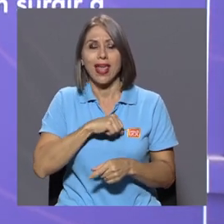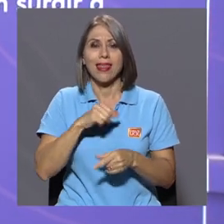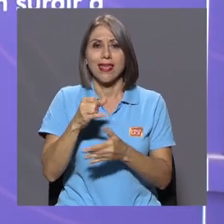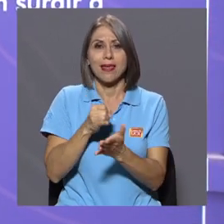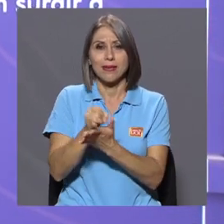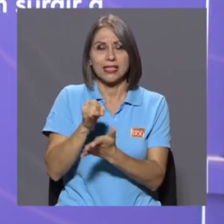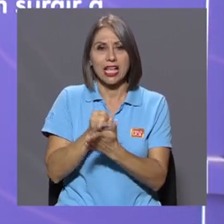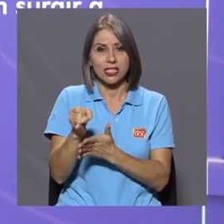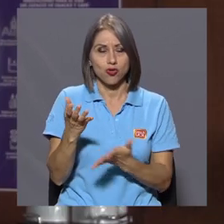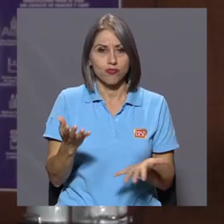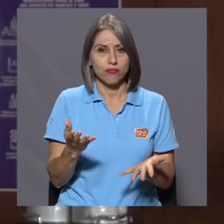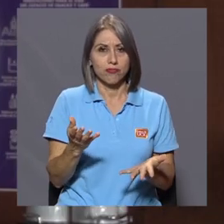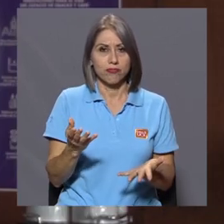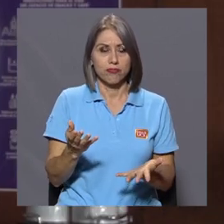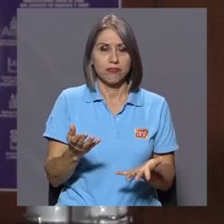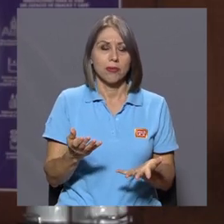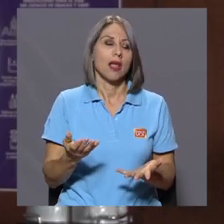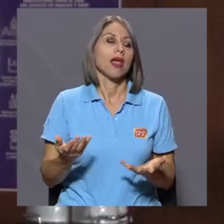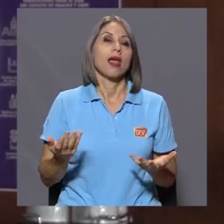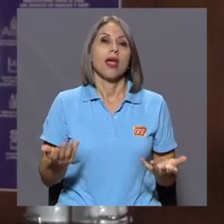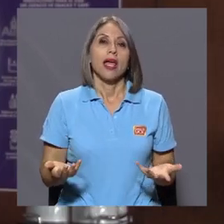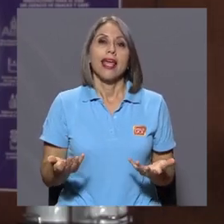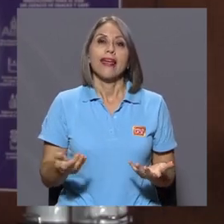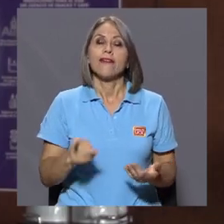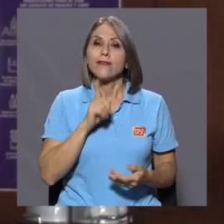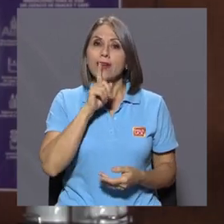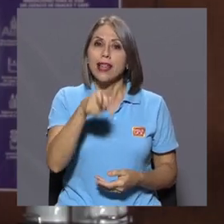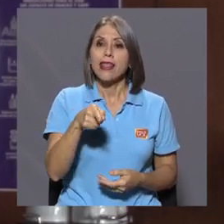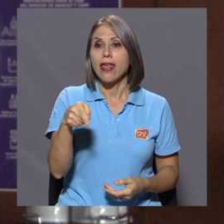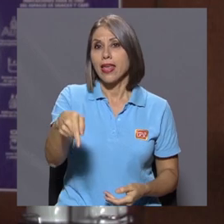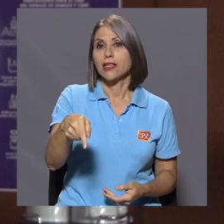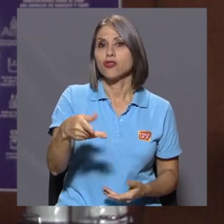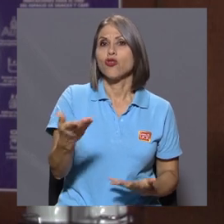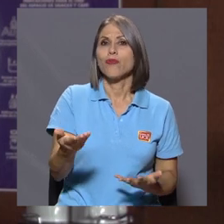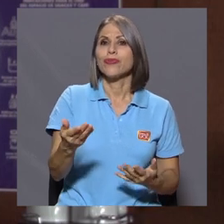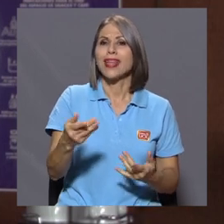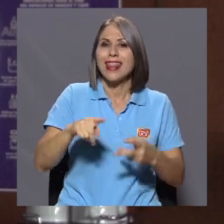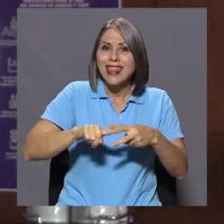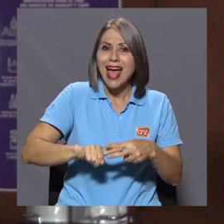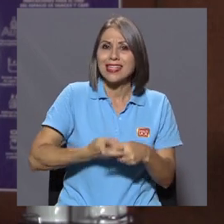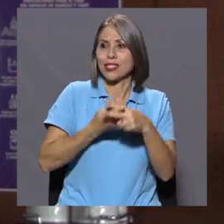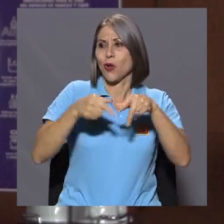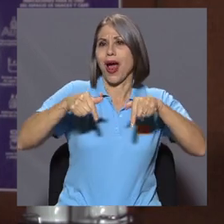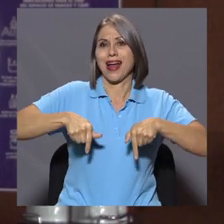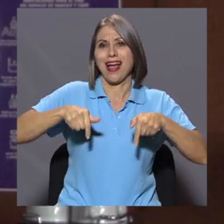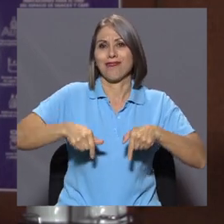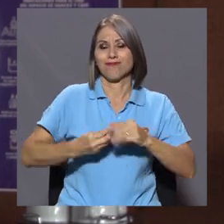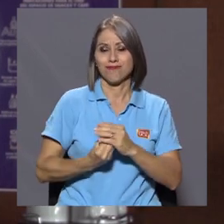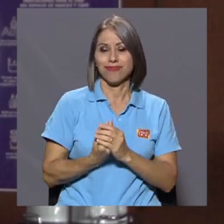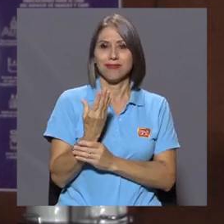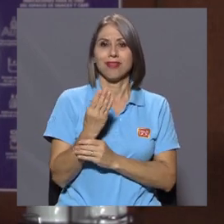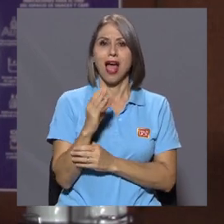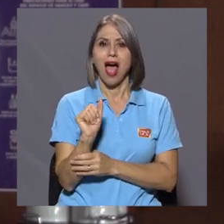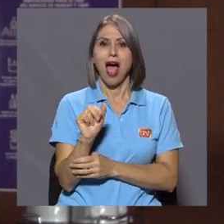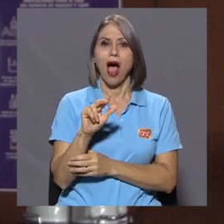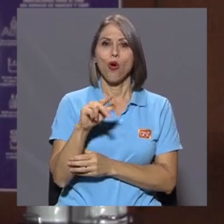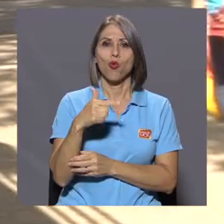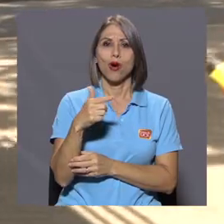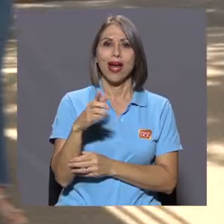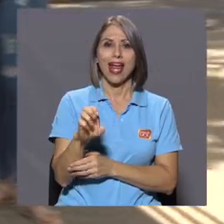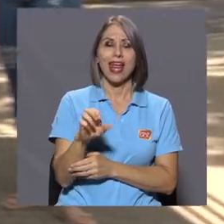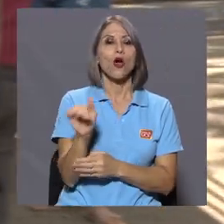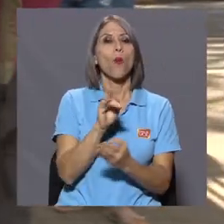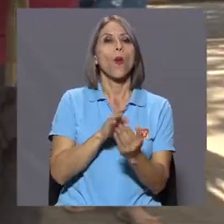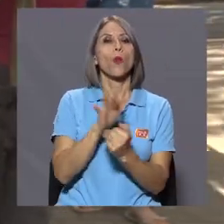En realidad es una apuesta. Los hangares nació acá en AUGE como un proyecto y después